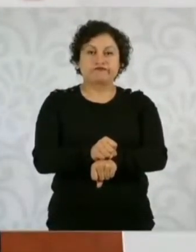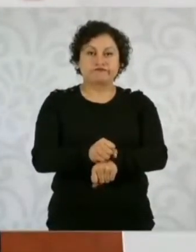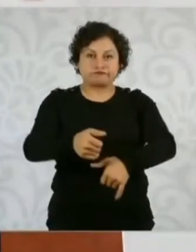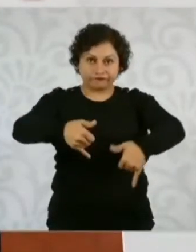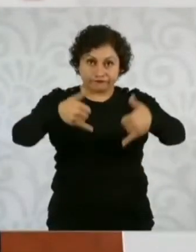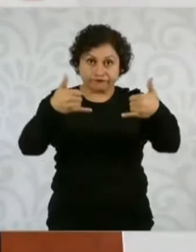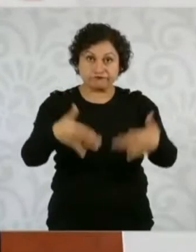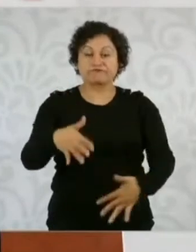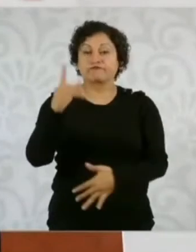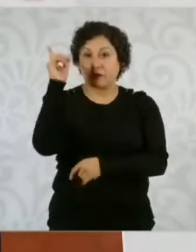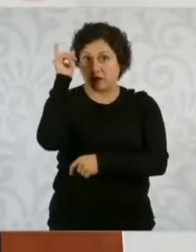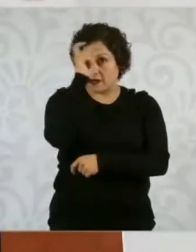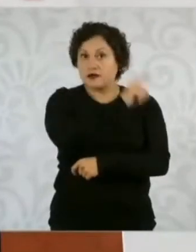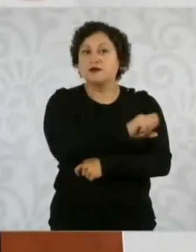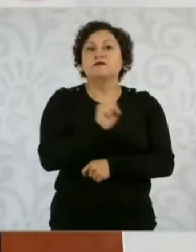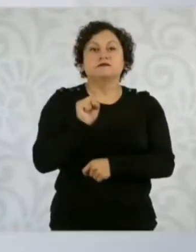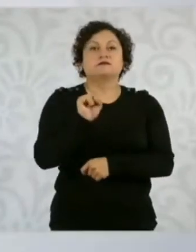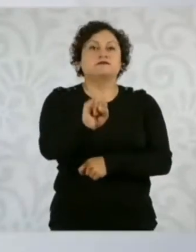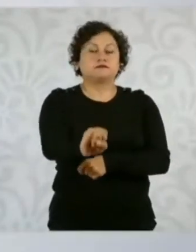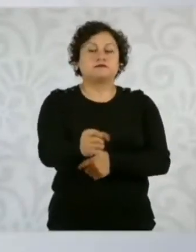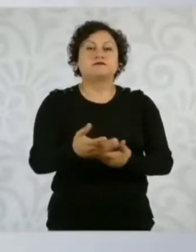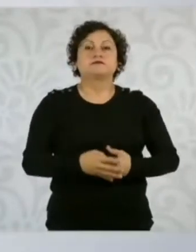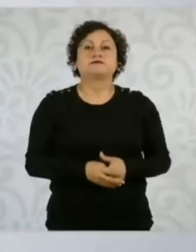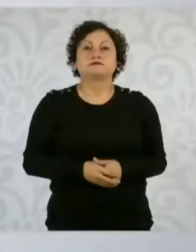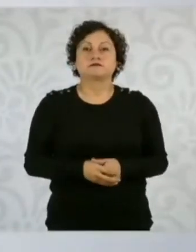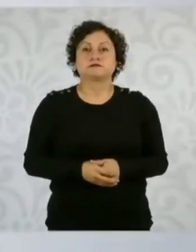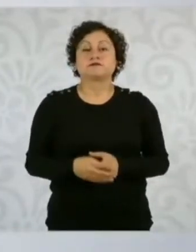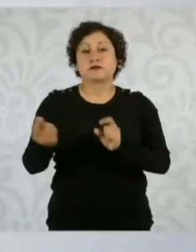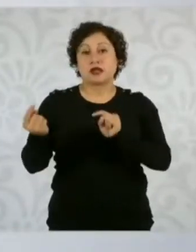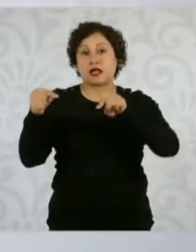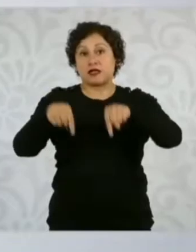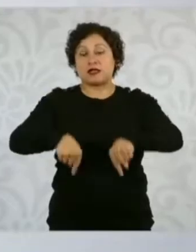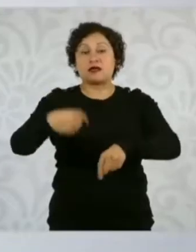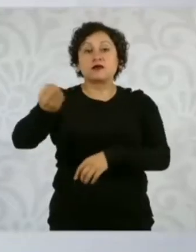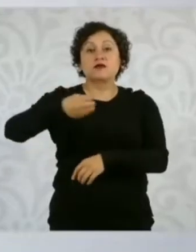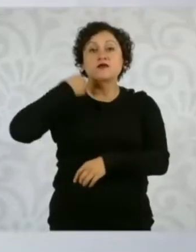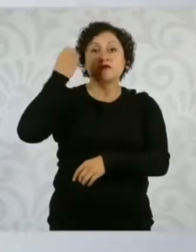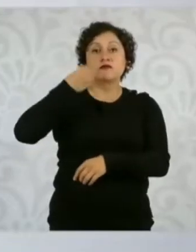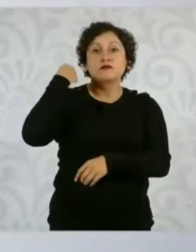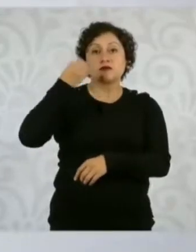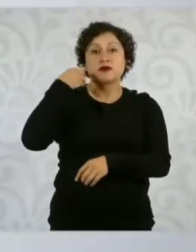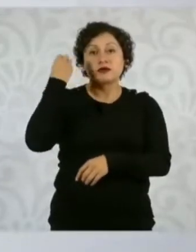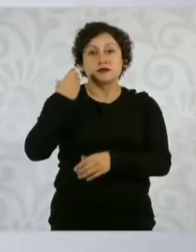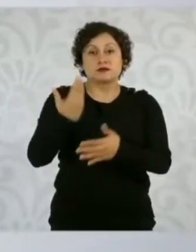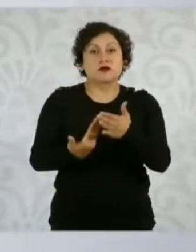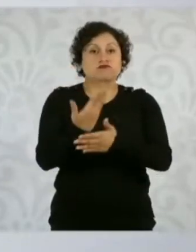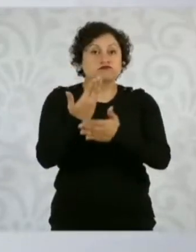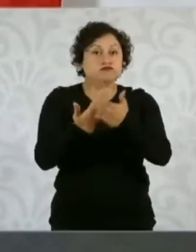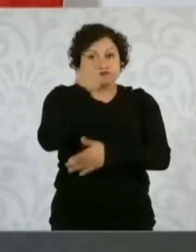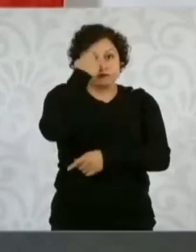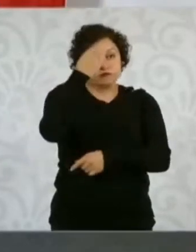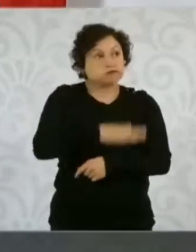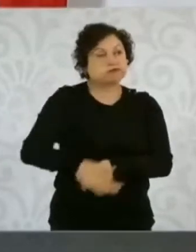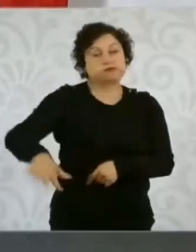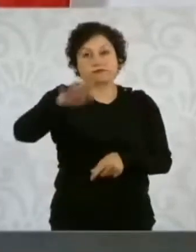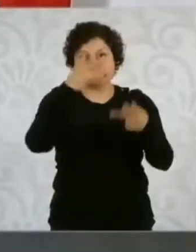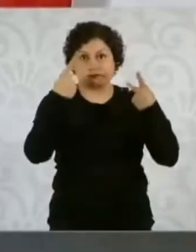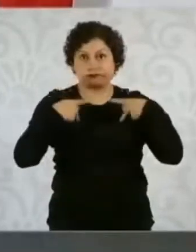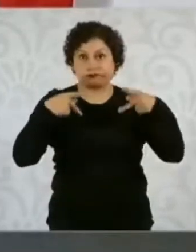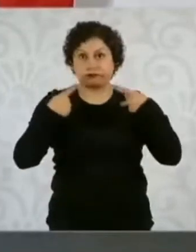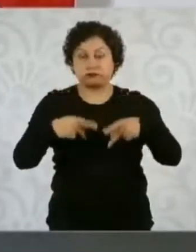conferencias mañaneras, en la Mañanera del Pueblo, y